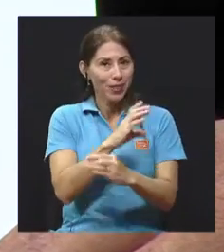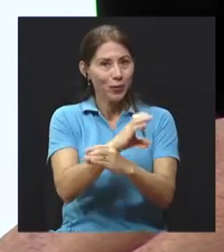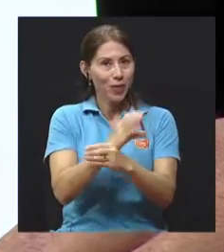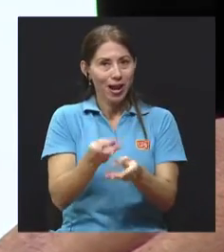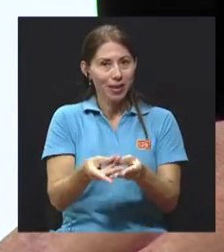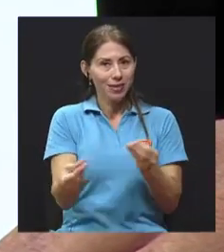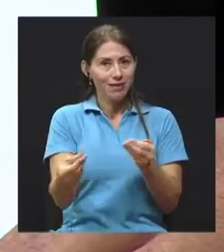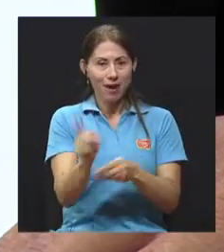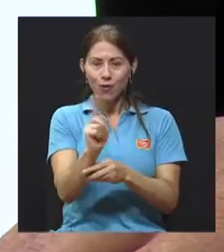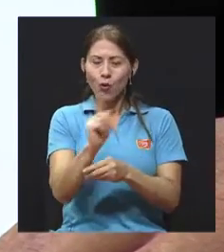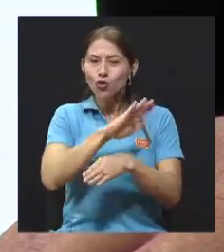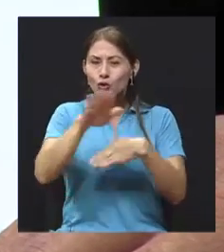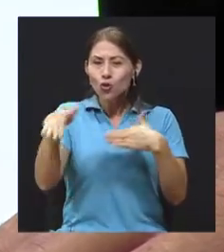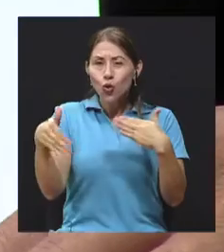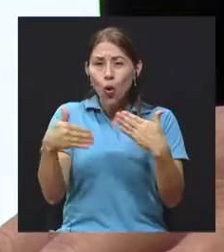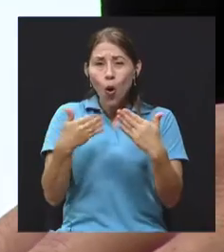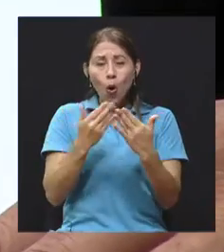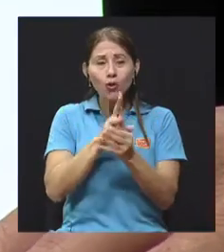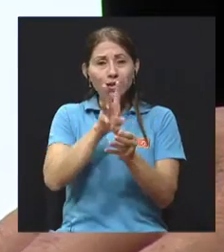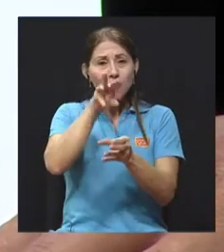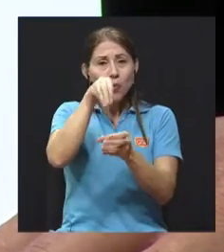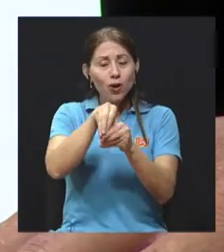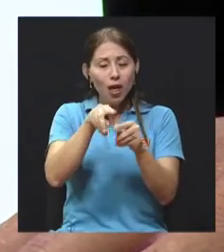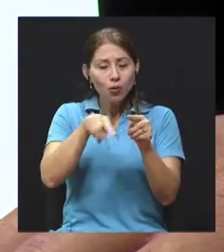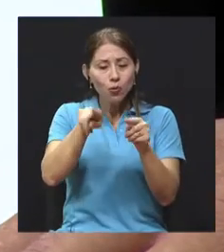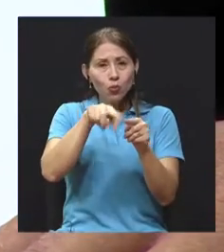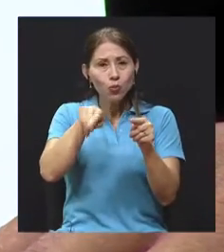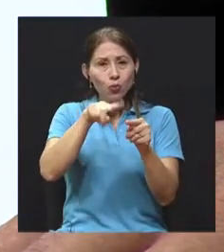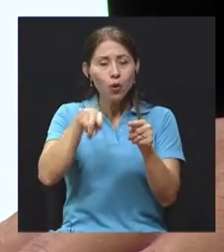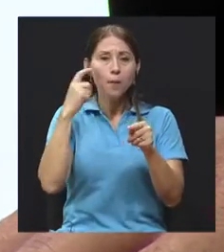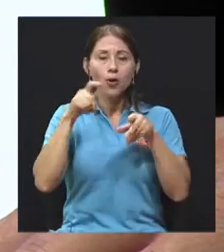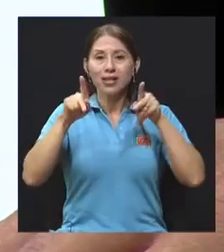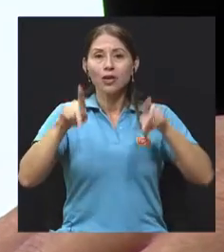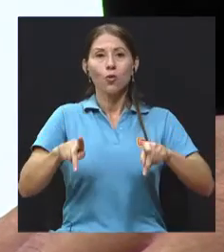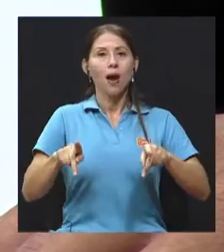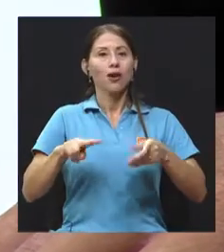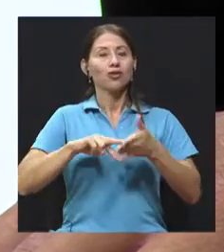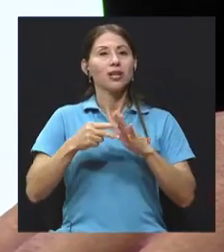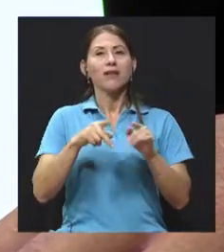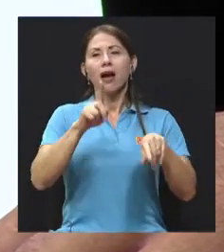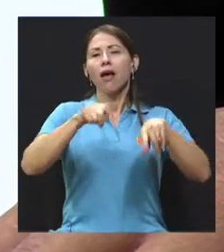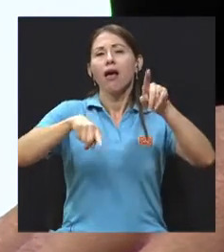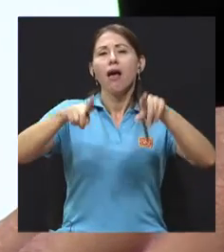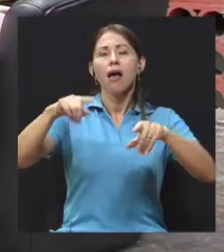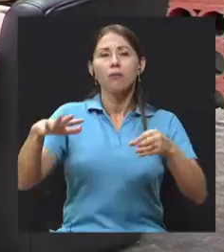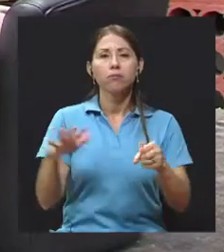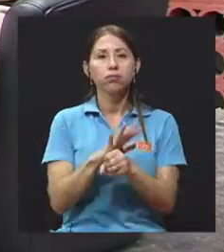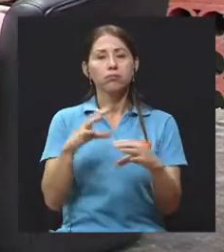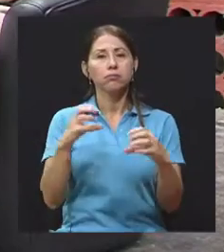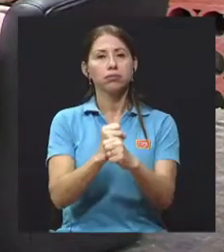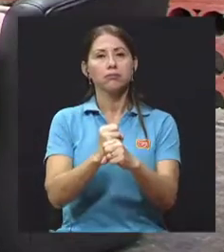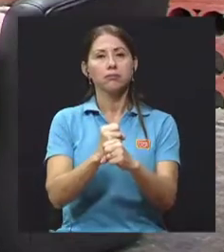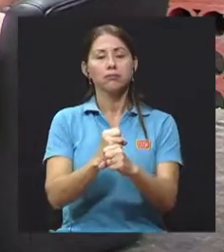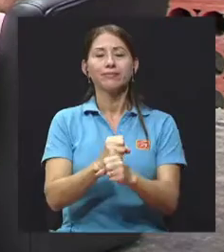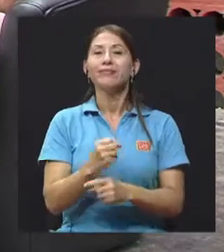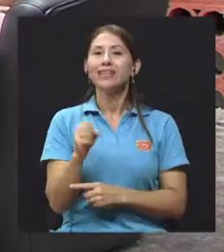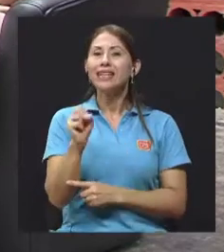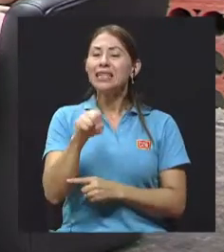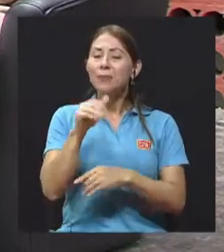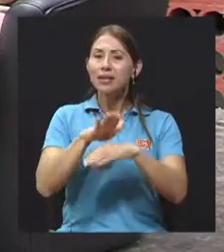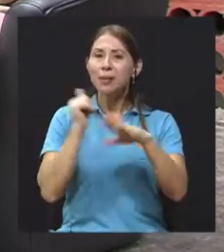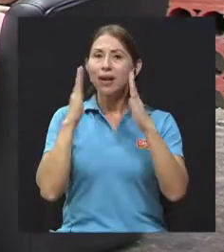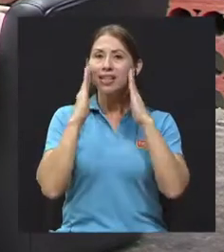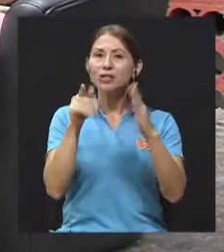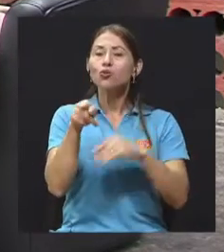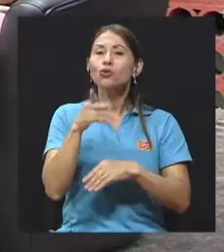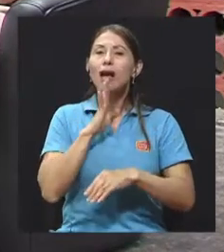van integradas en toda esta espiral porque el ser humano es integral. Me llama mucho la atención que usted hace mucho hincapié en la cuestión